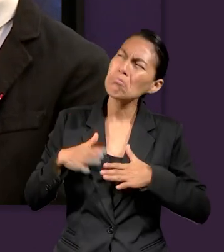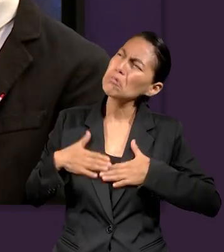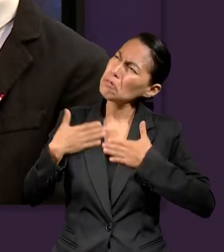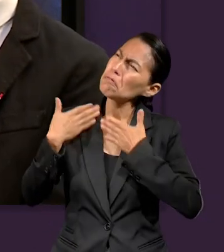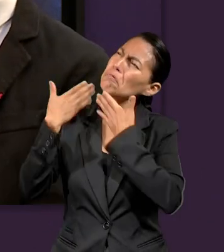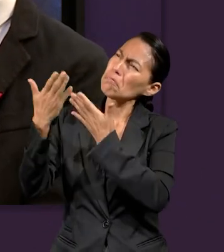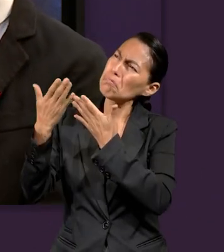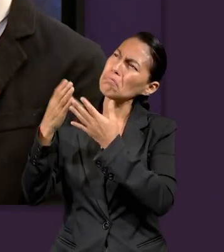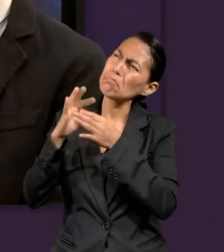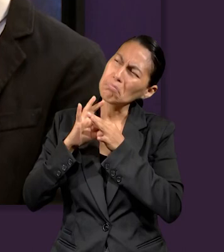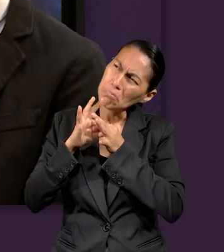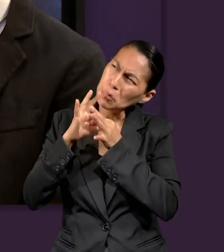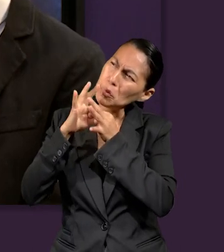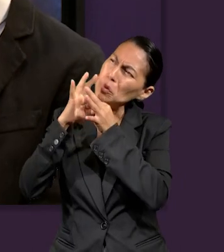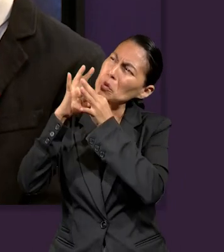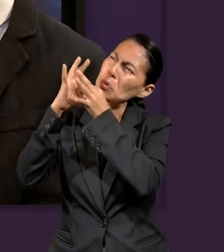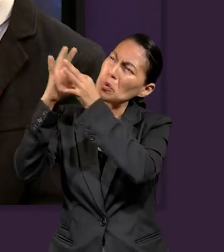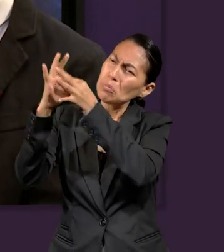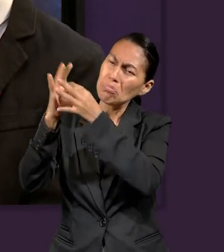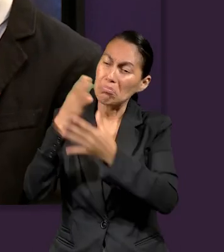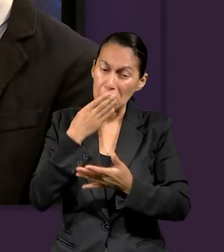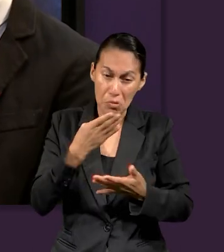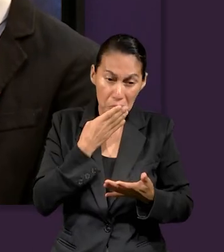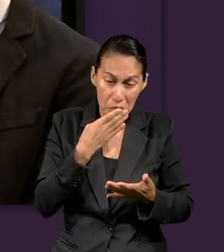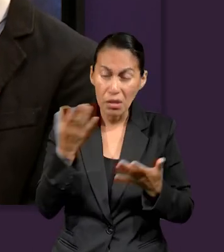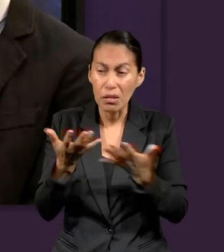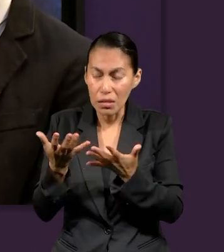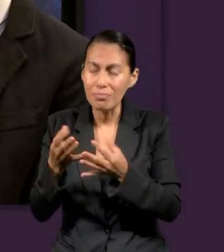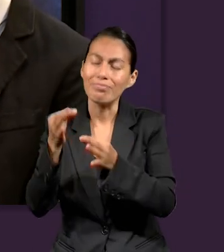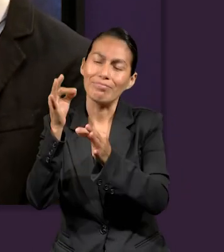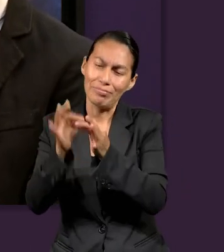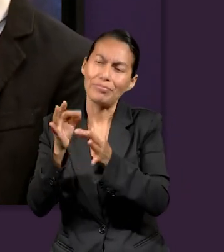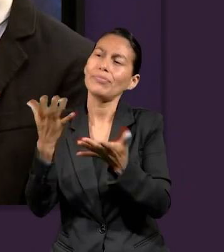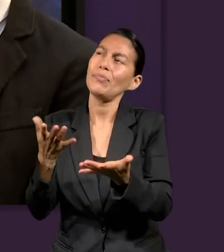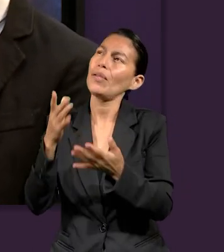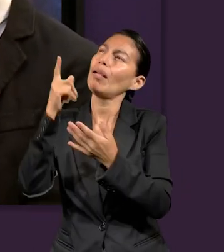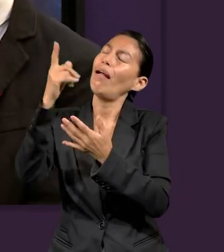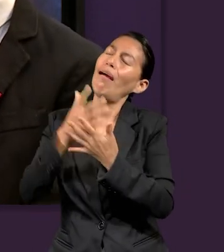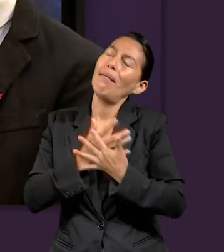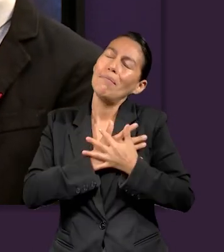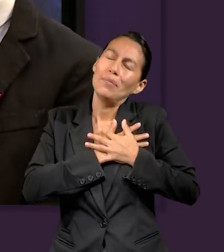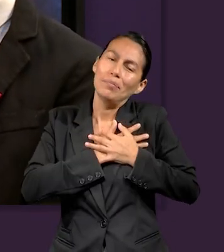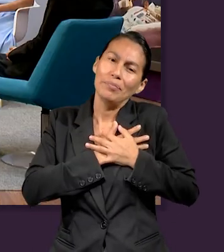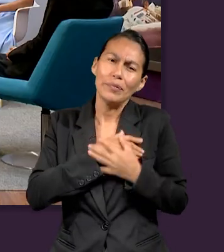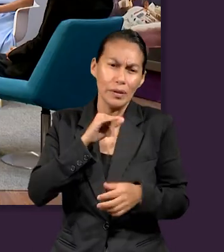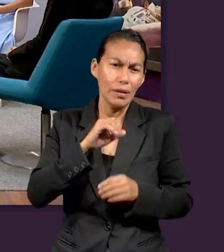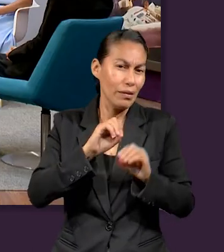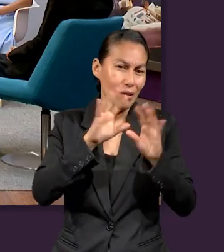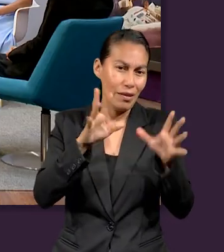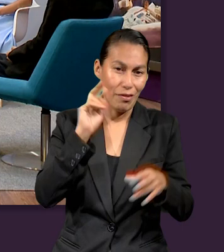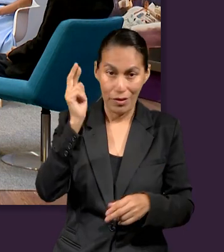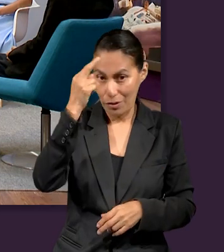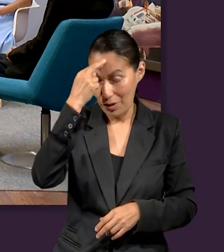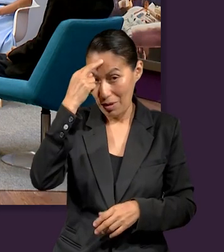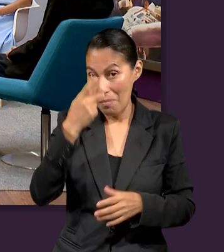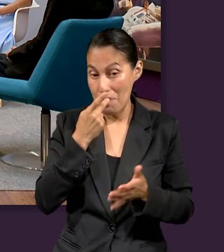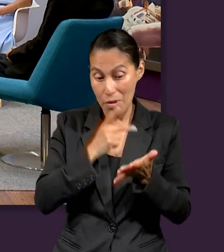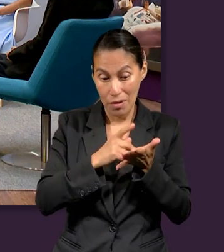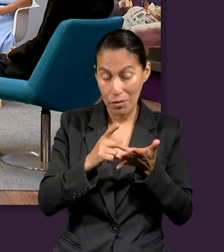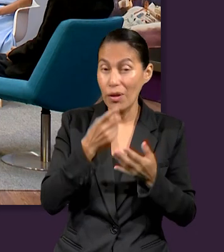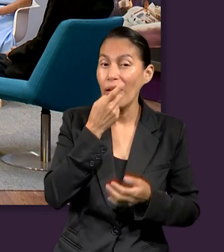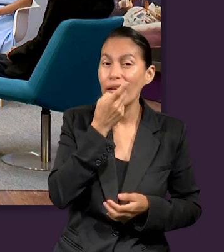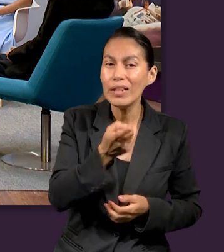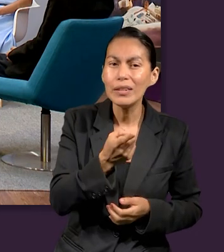sino confiar haciendo, siguiendo los pasos de Jesús, haciendo las obras por amor a Él. Sí, recuerden lo que dice el